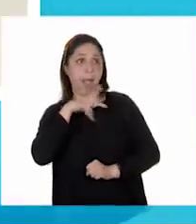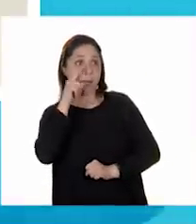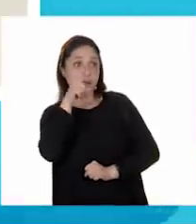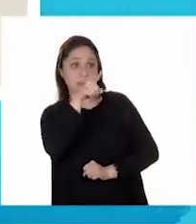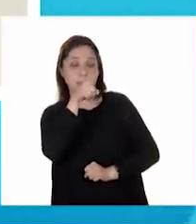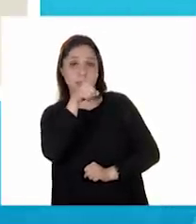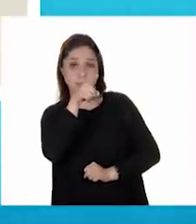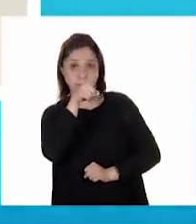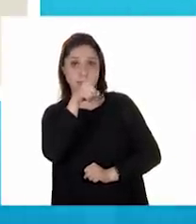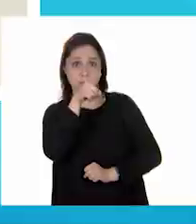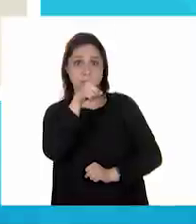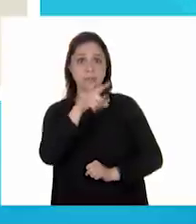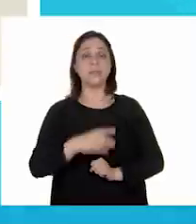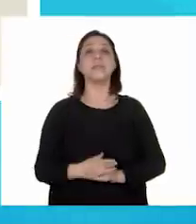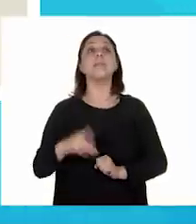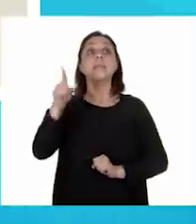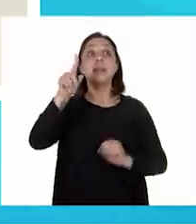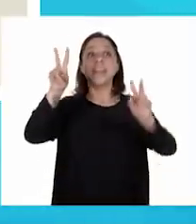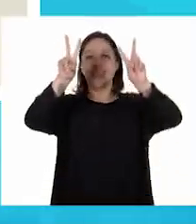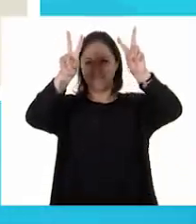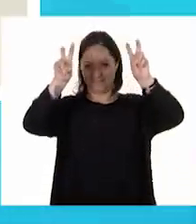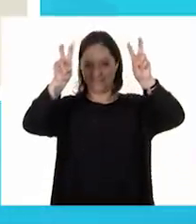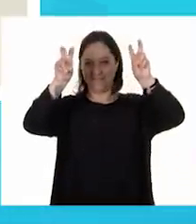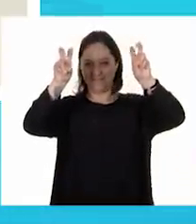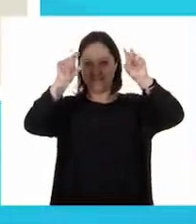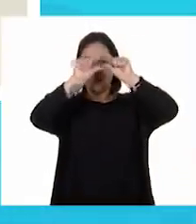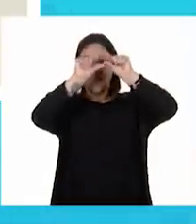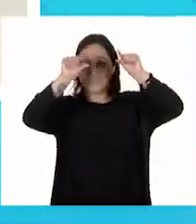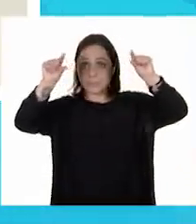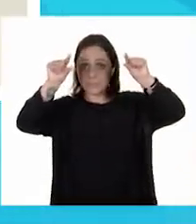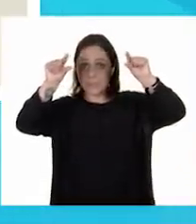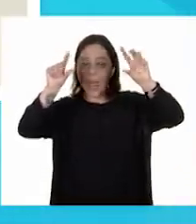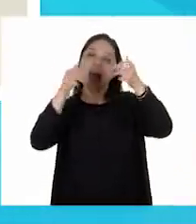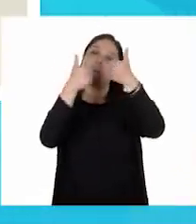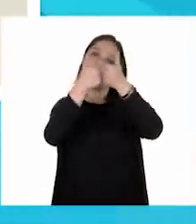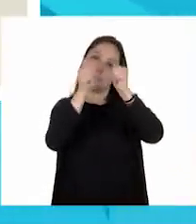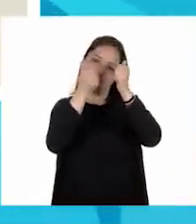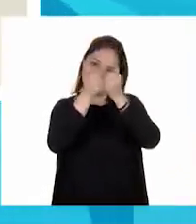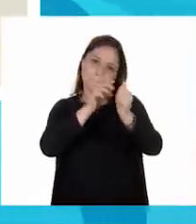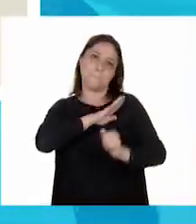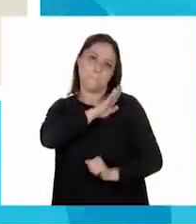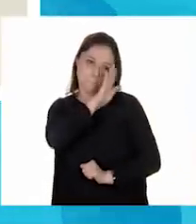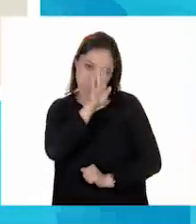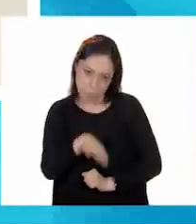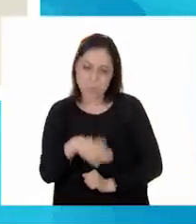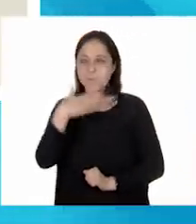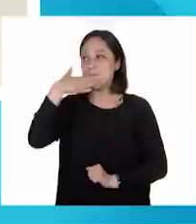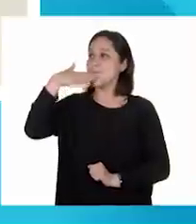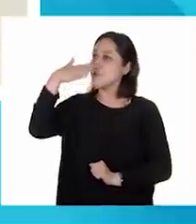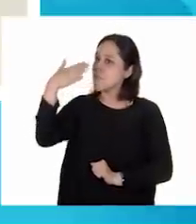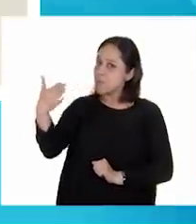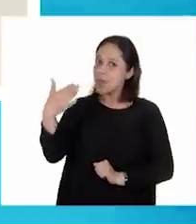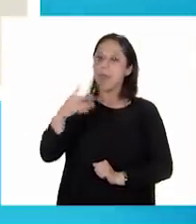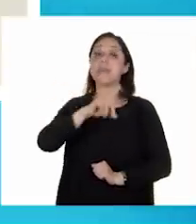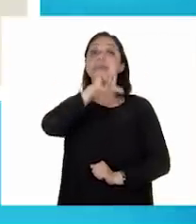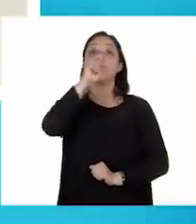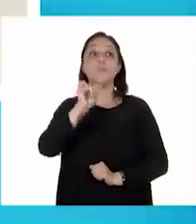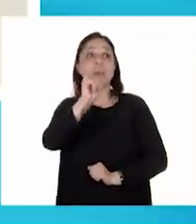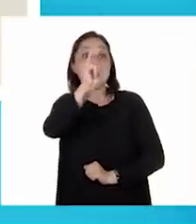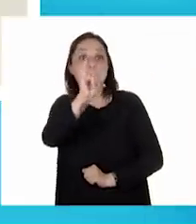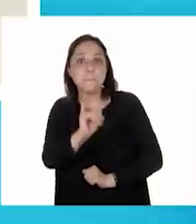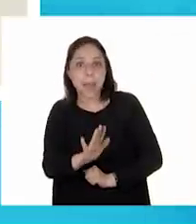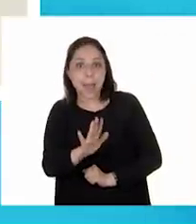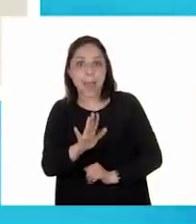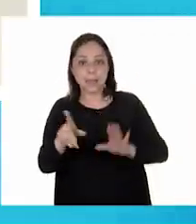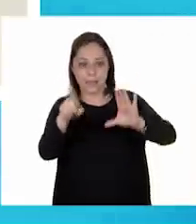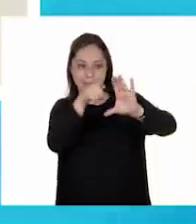Ajá. Veamos. El título. El título, que es pan de muerto. Excelente, Oscar. Estamos viendo también la imagen, que es